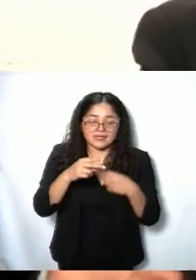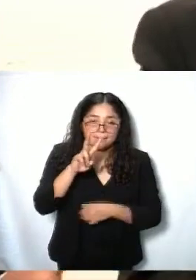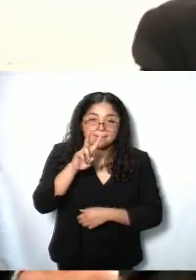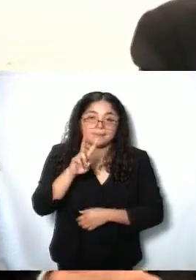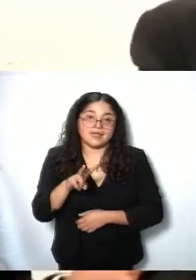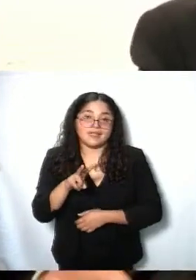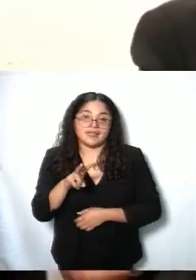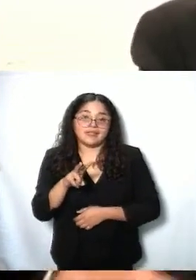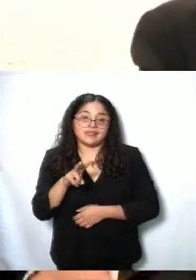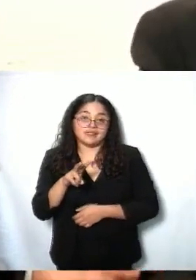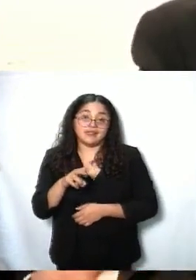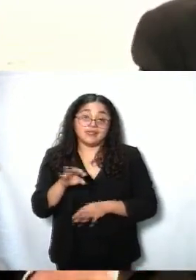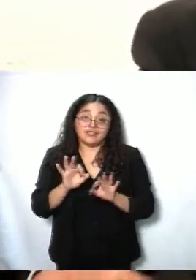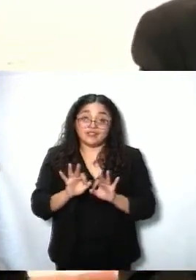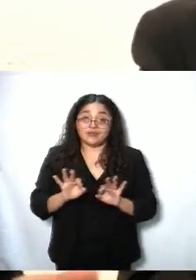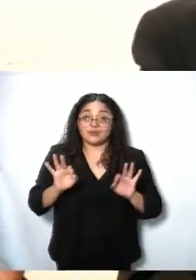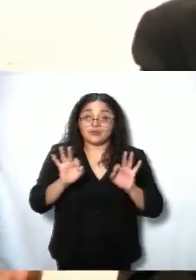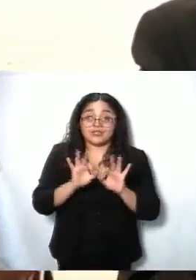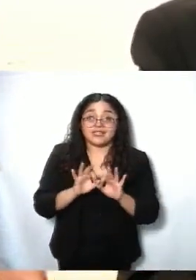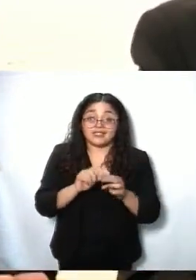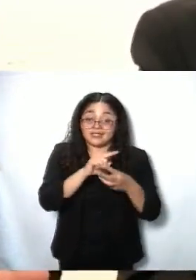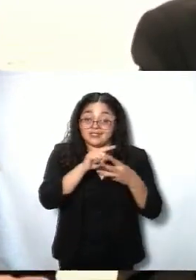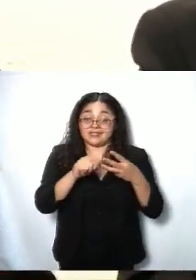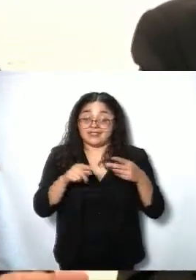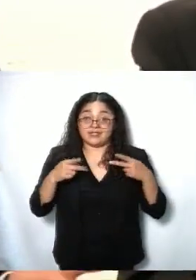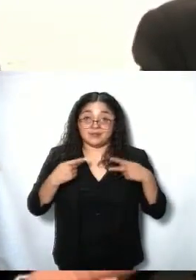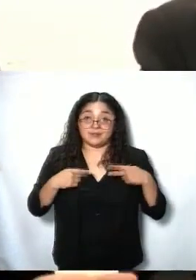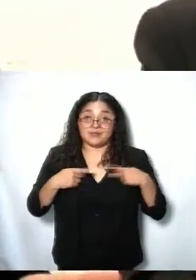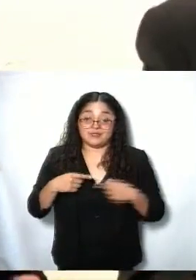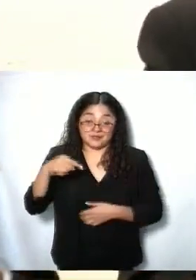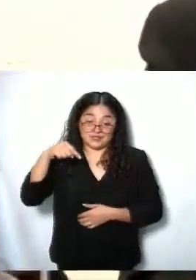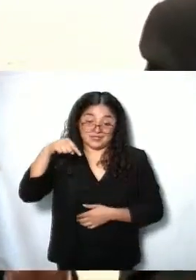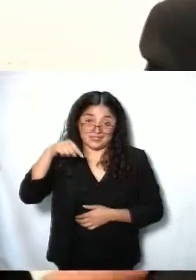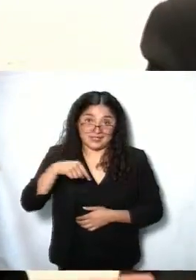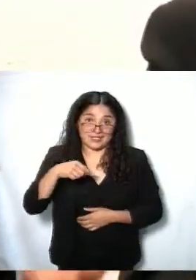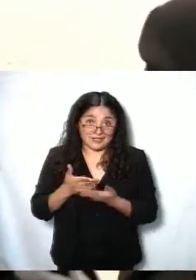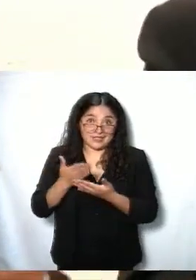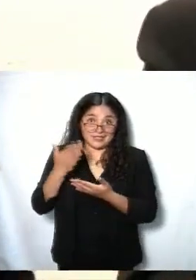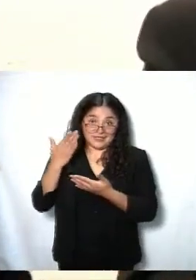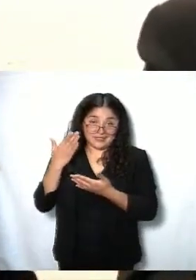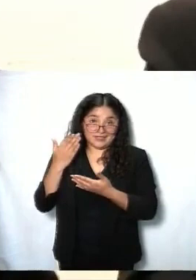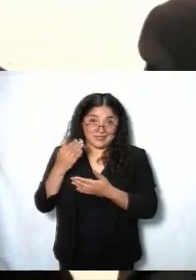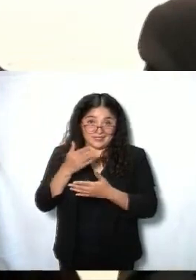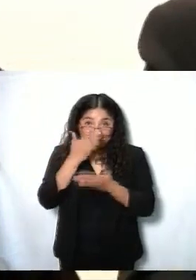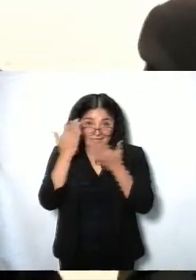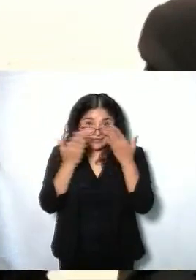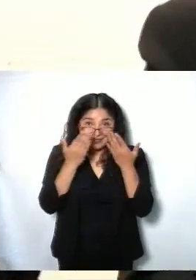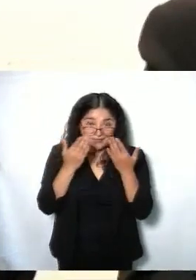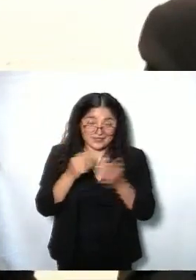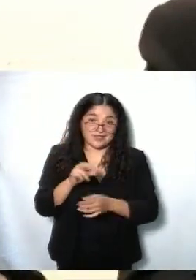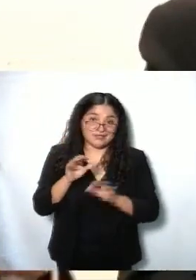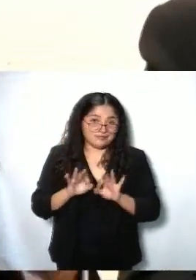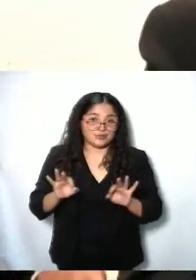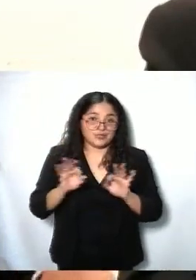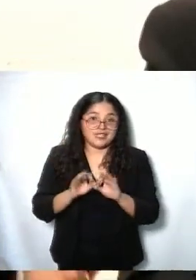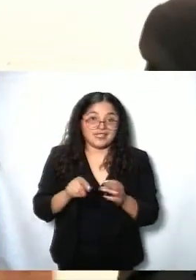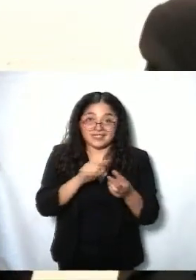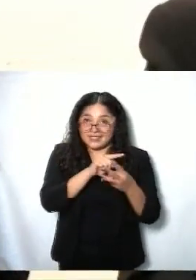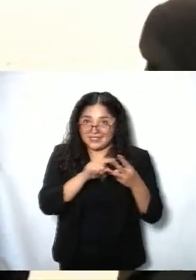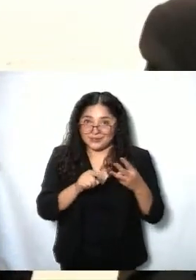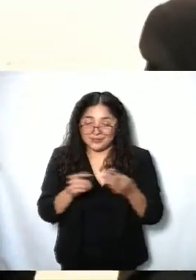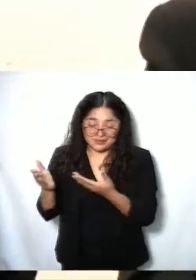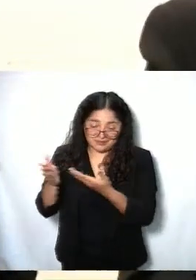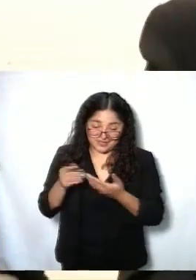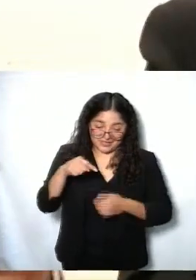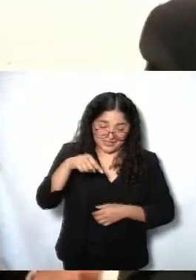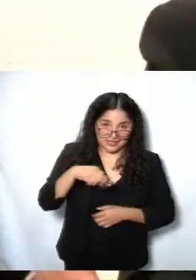comisionados que están en esta mesa hayan sido egresados de esta casa de estudio para que regresen a su alma mater, saludo